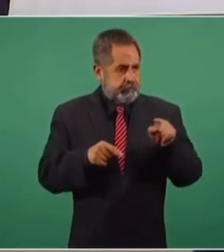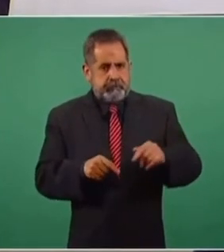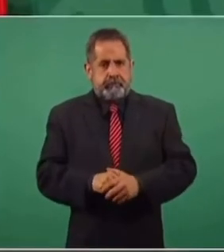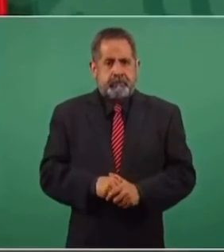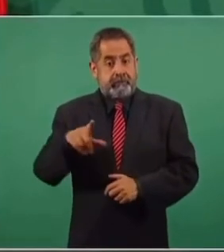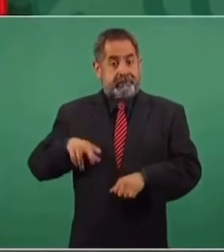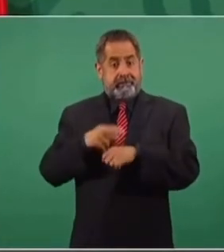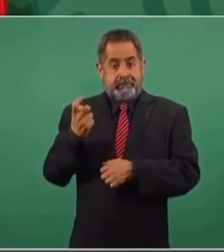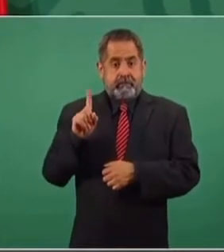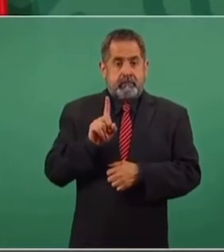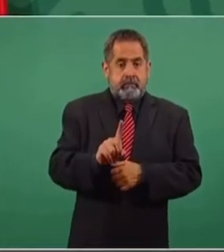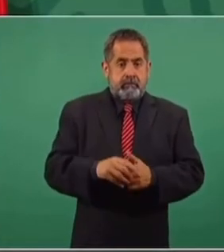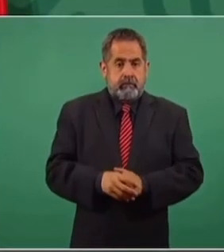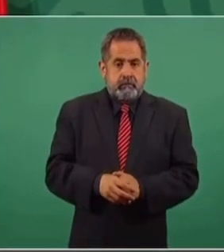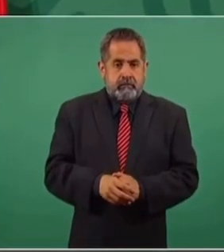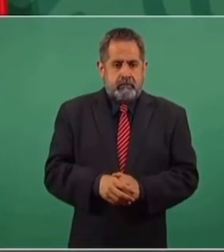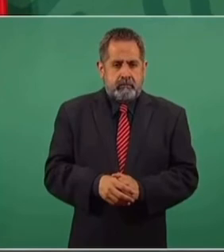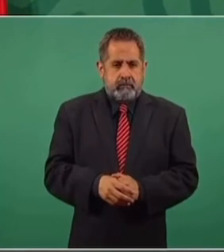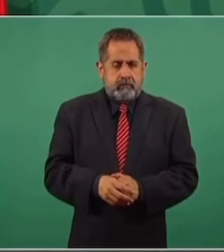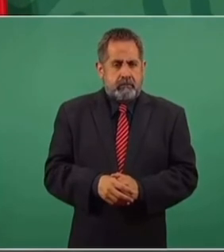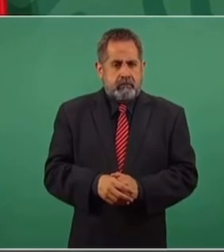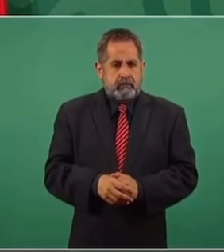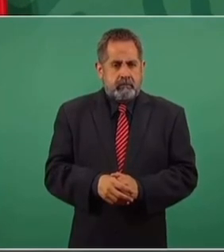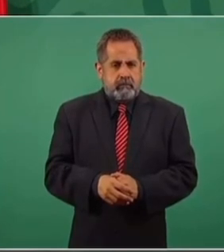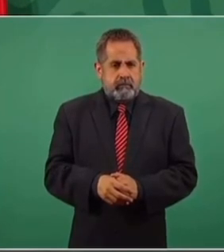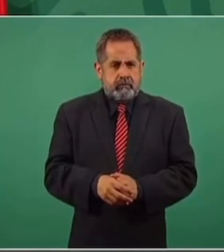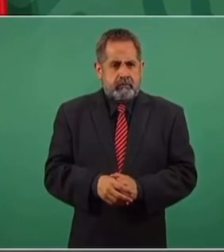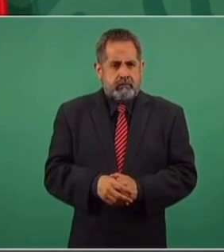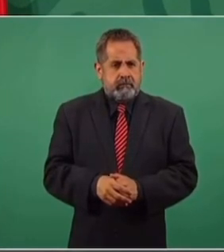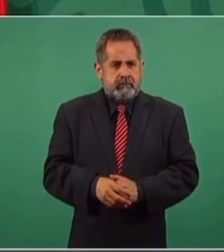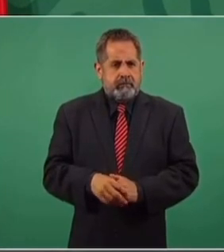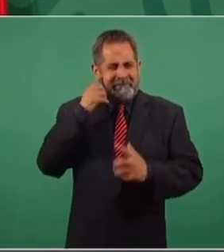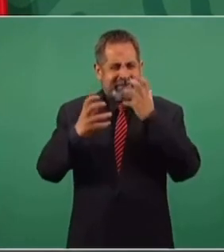Baja el gobernador. Y hay uno con pancarta. ¡Baja!